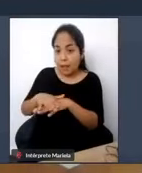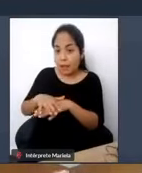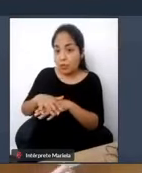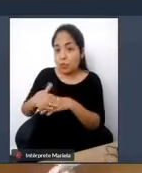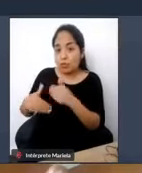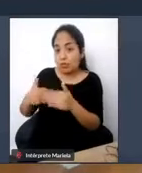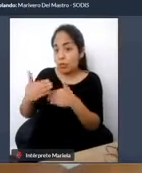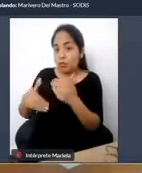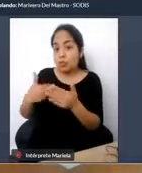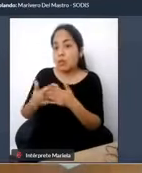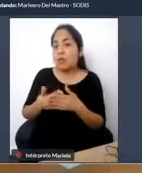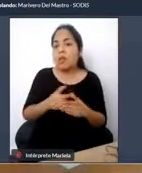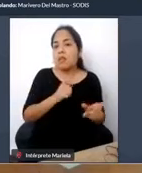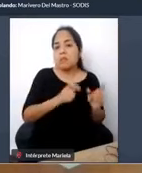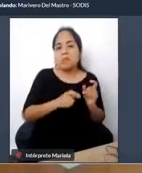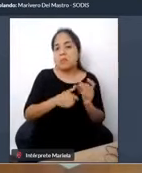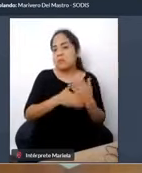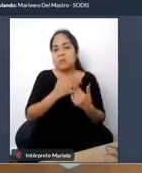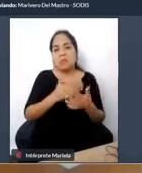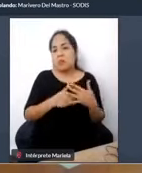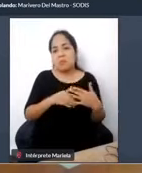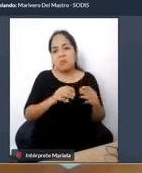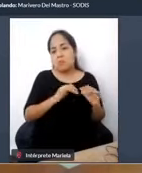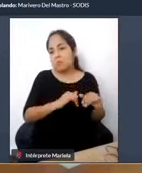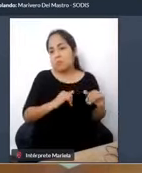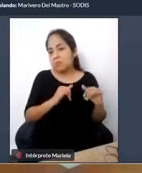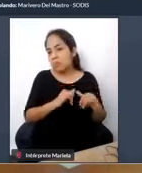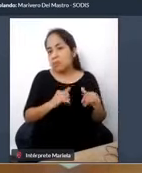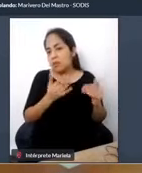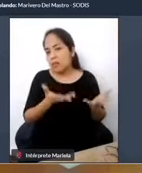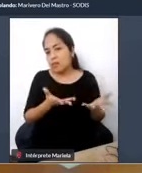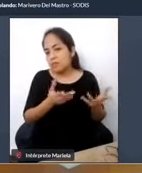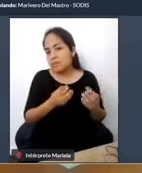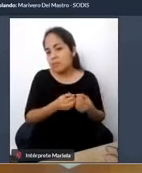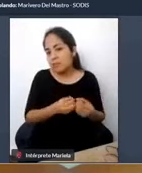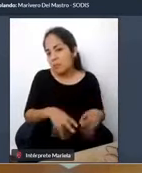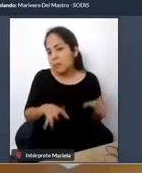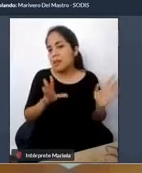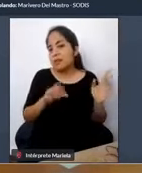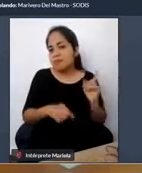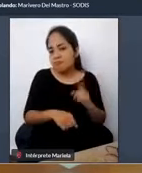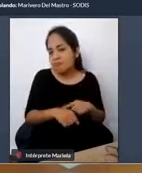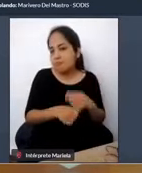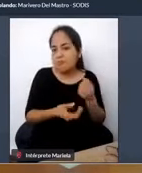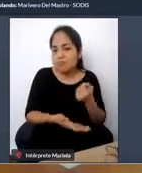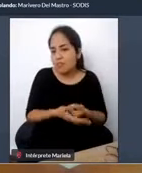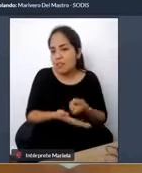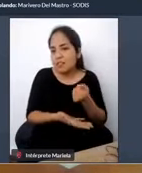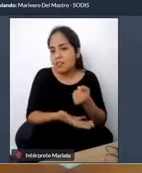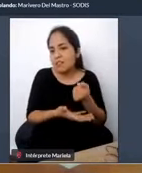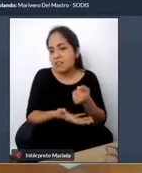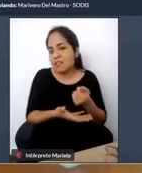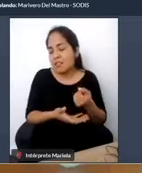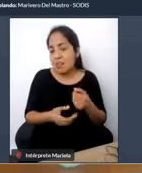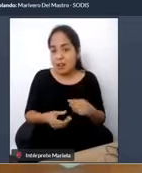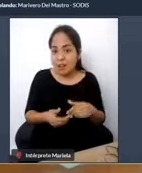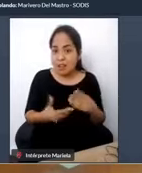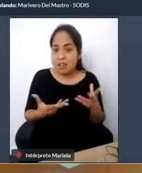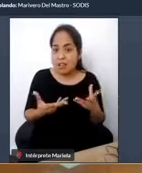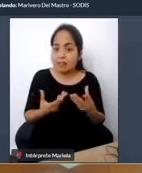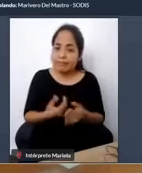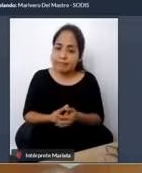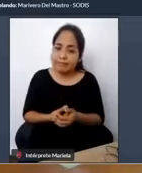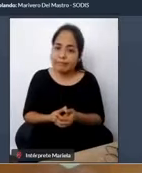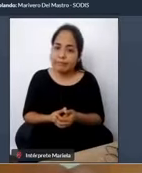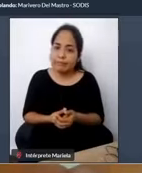las personas simplemente no van a aporear nuevamente a la estación y volvemos a perder todo un financiamiento, una inversión muy grande que está haciendo el Estado peruano